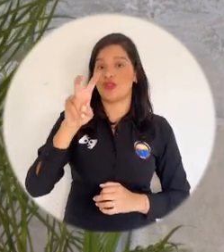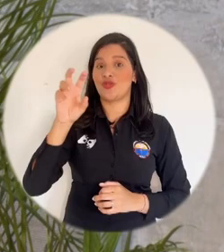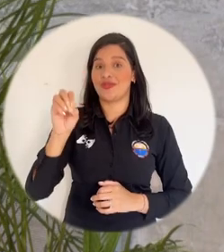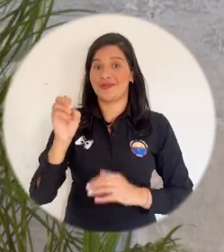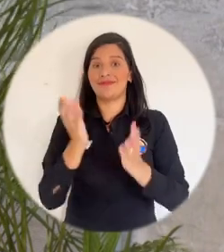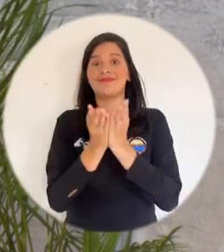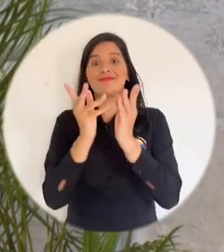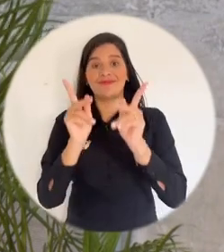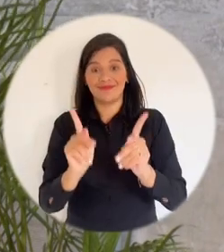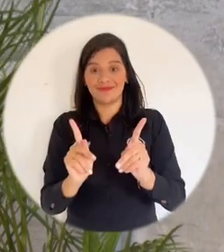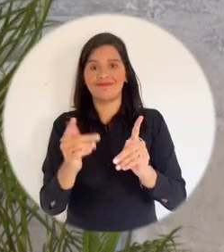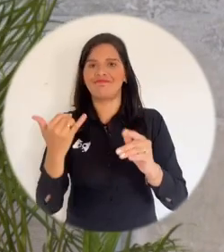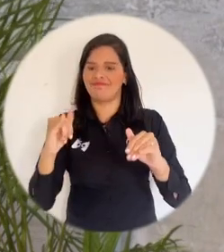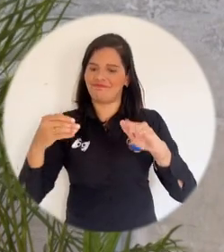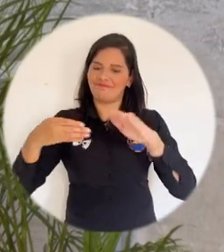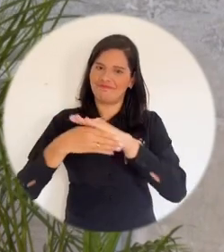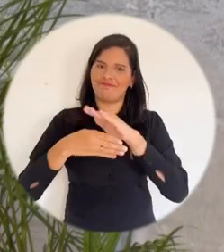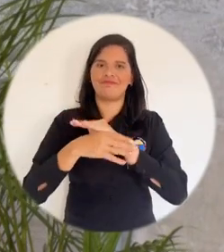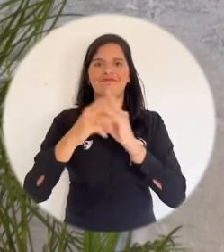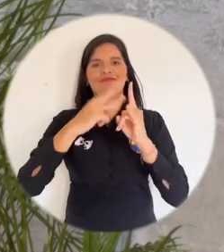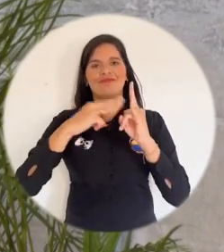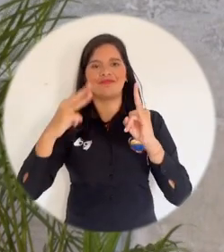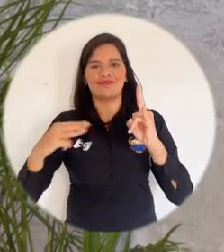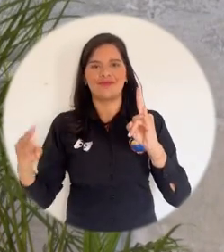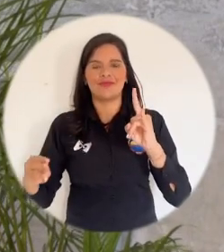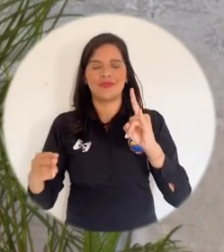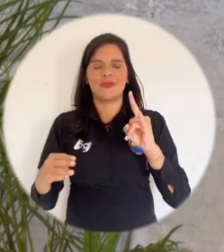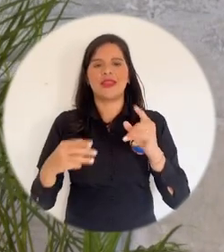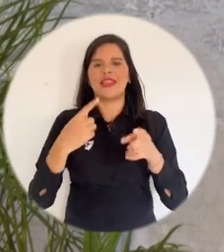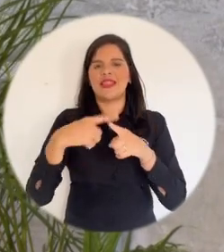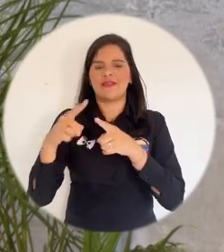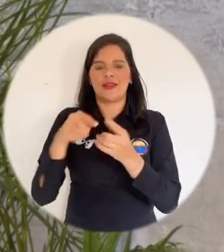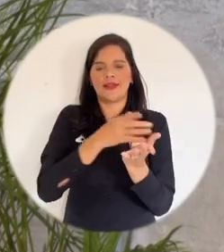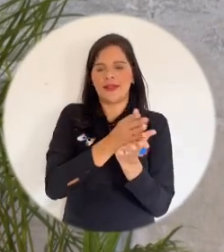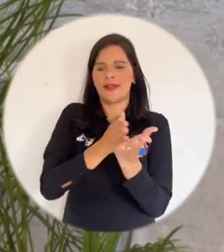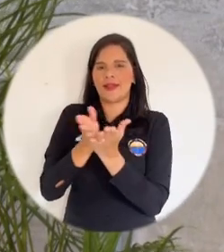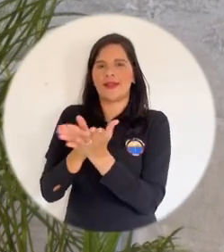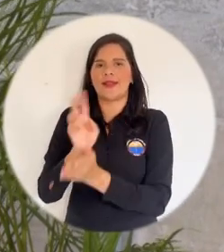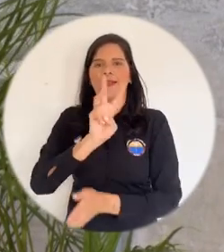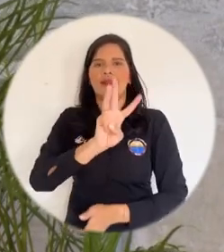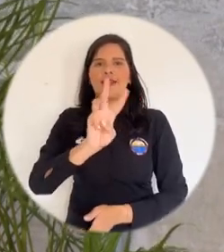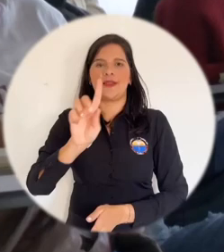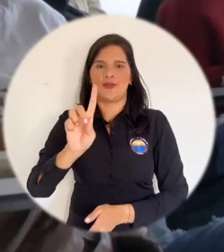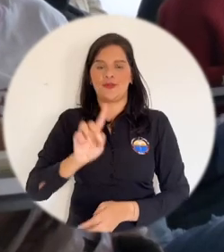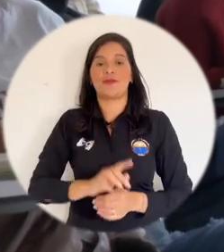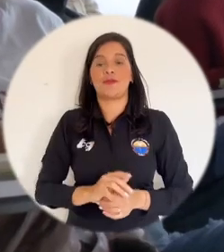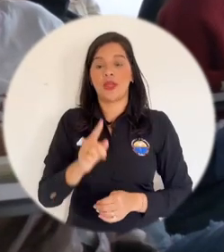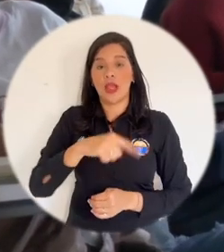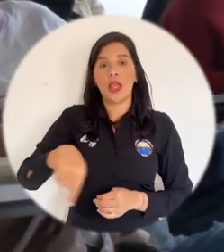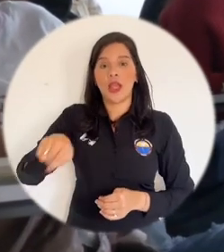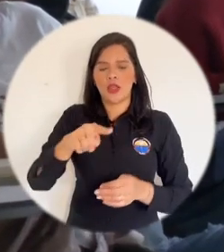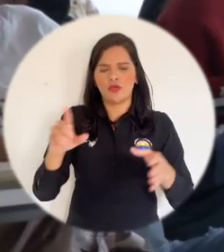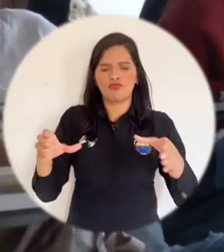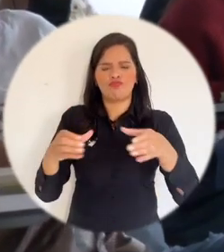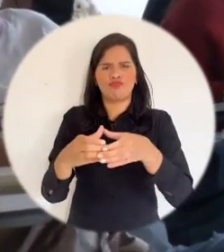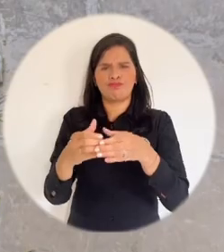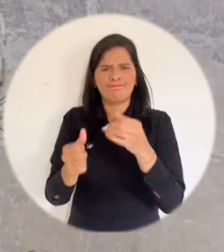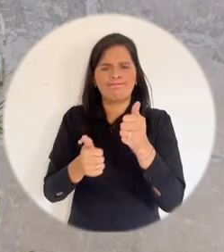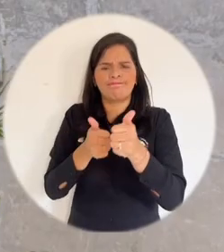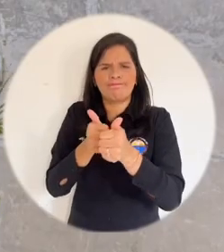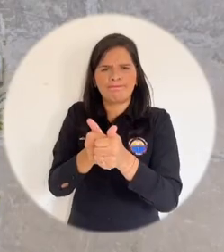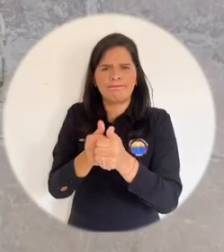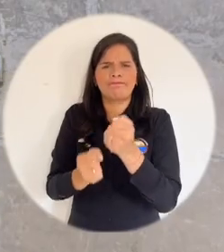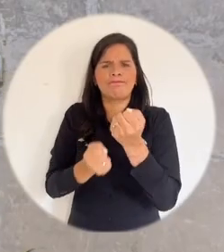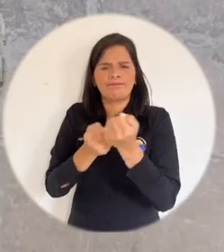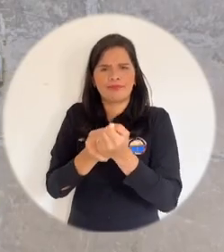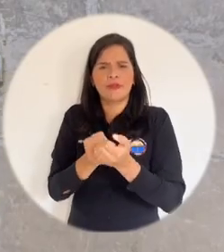estudiantes ingresaron a esta Alma Mater distribuidos en 31 programas académicos. Estos chicos serán focalizados para